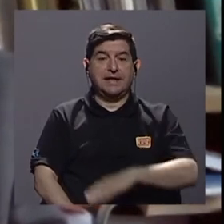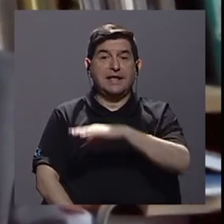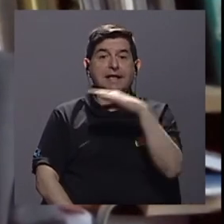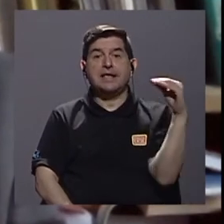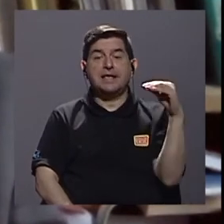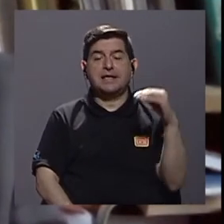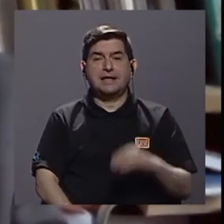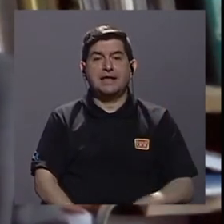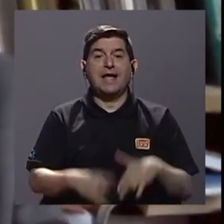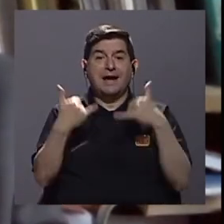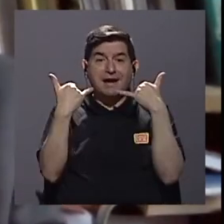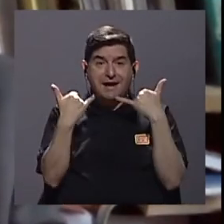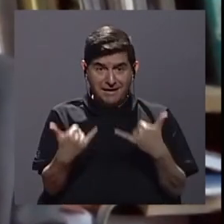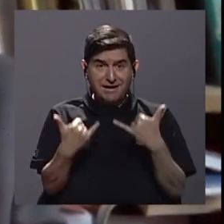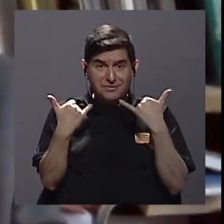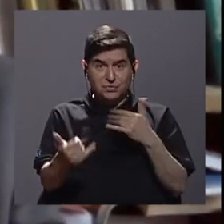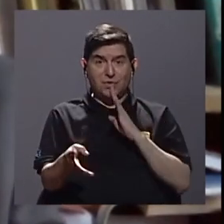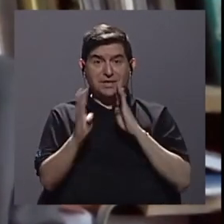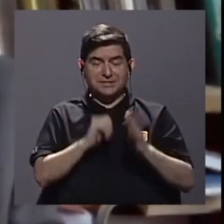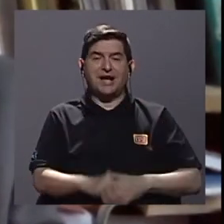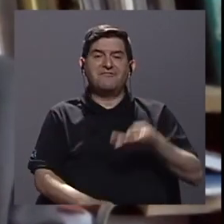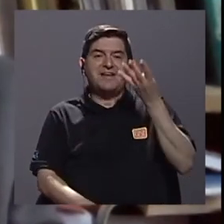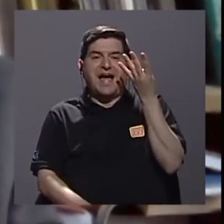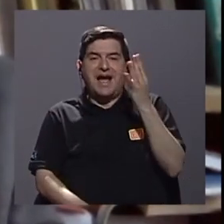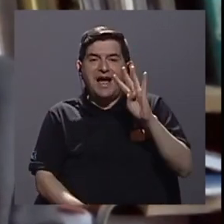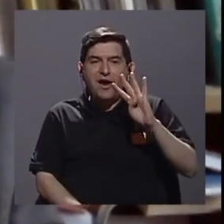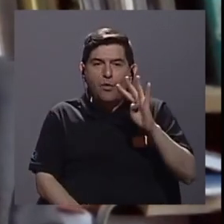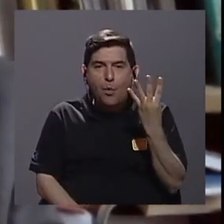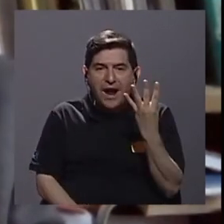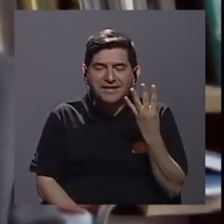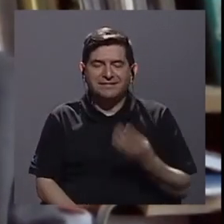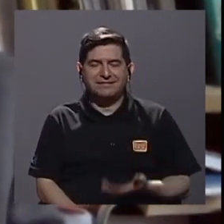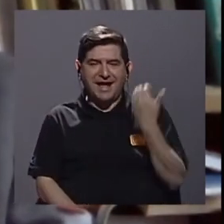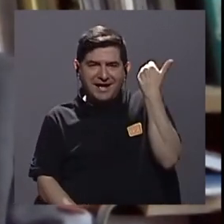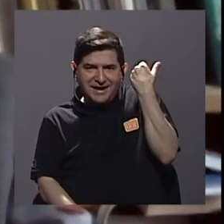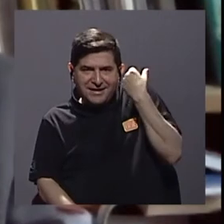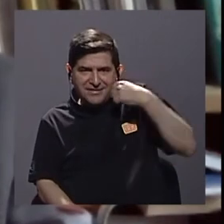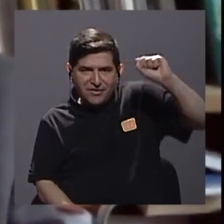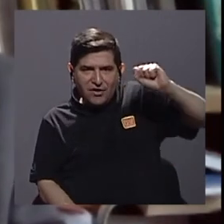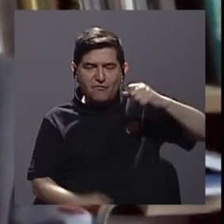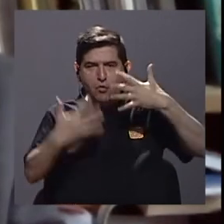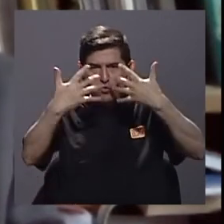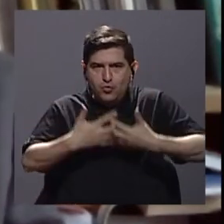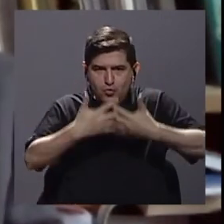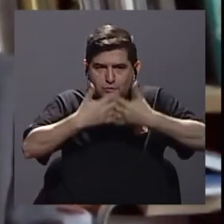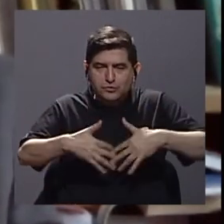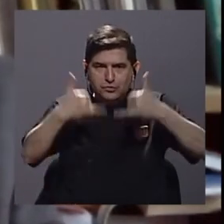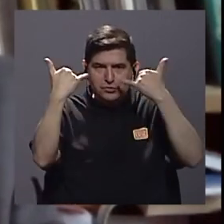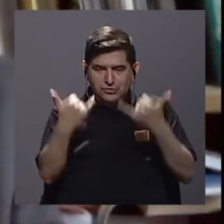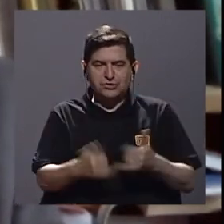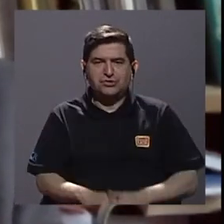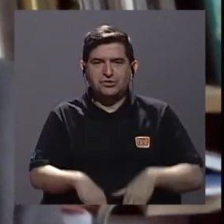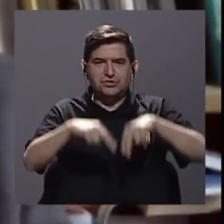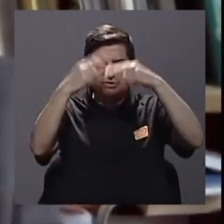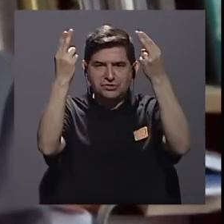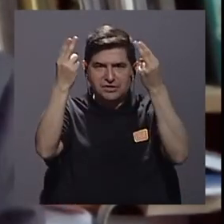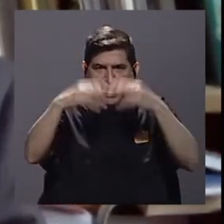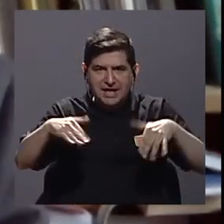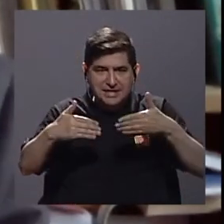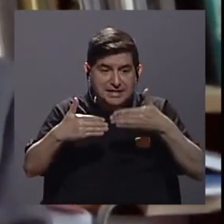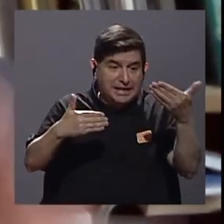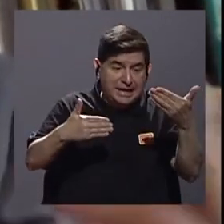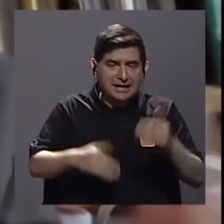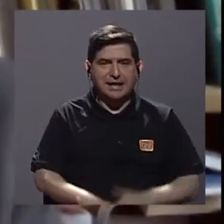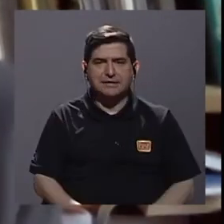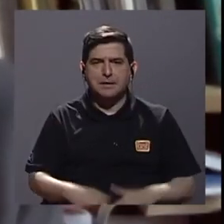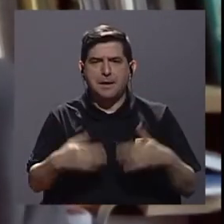en este momento se habla que estamos en la cuarta revolución industrial cuando ya tenemos lo que se llama el internet de las cosas con